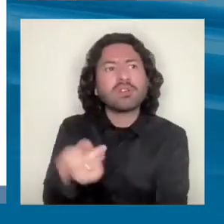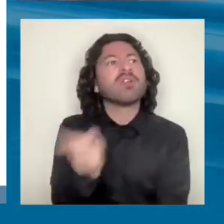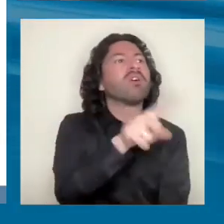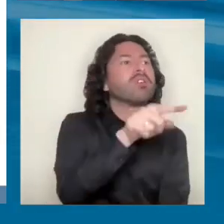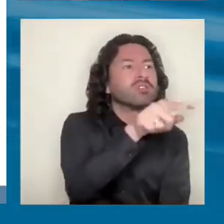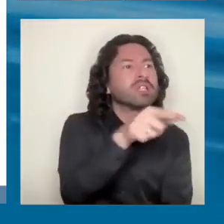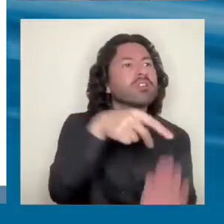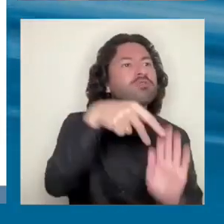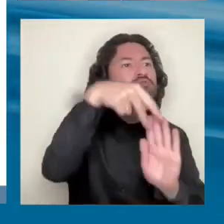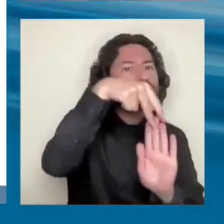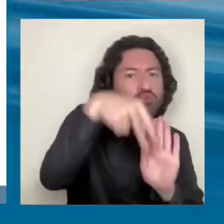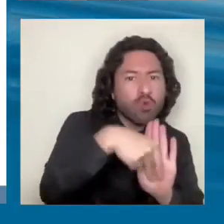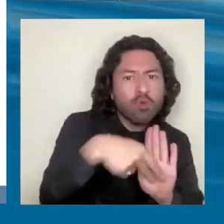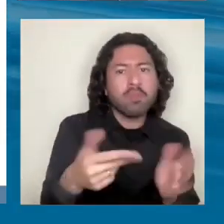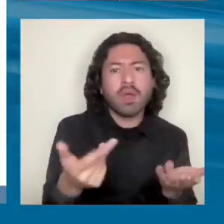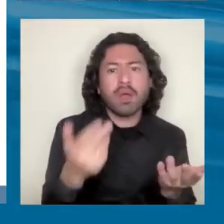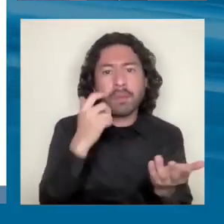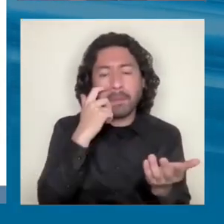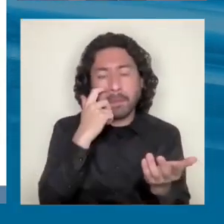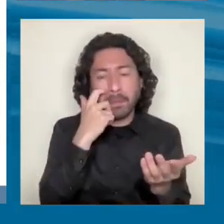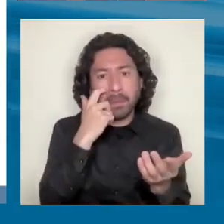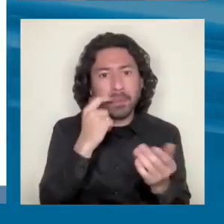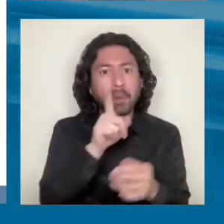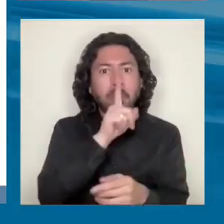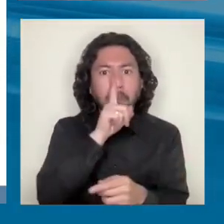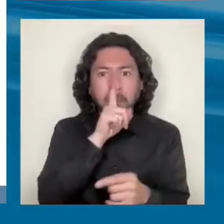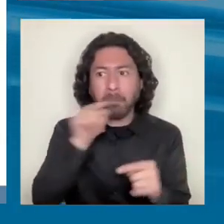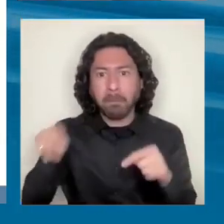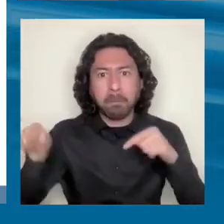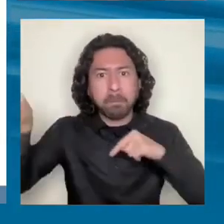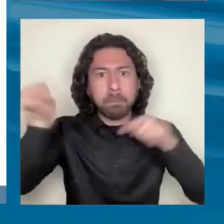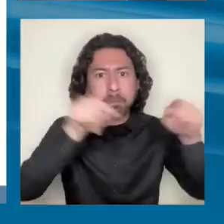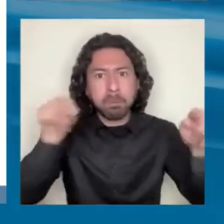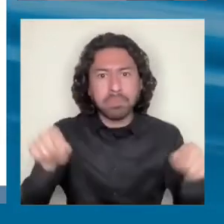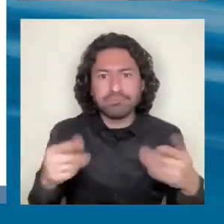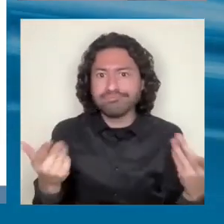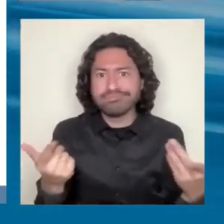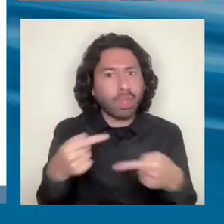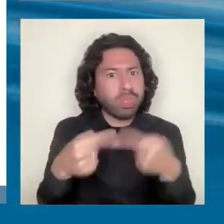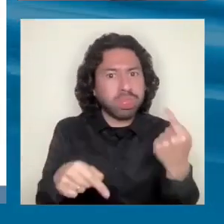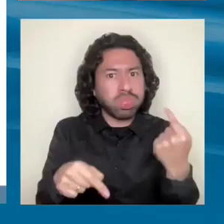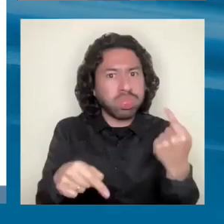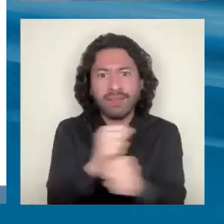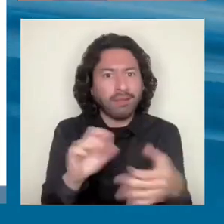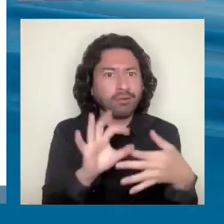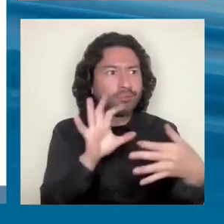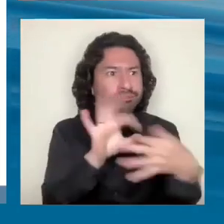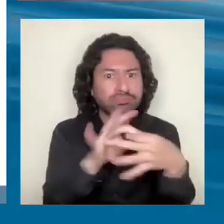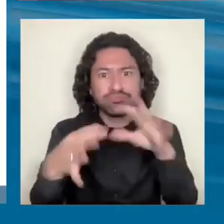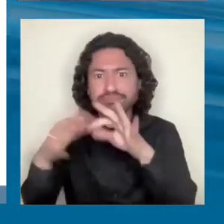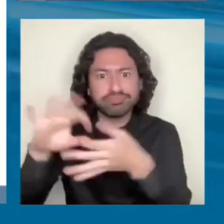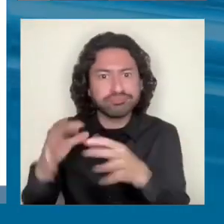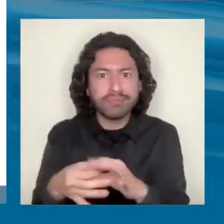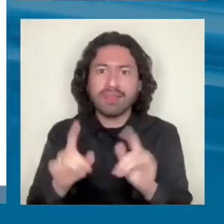normas, bueno, y no se hablan, hay unas fallas de coordinación y así no se puede avanzar. Ese es un poco el mensaje.